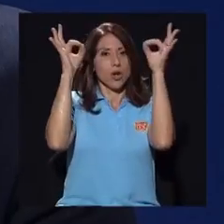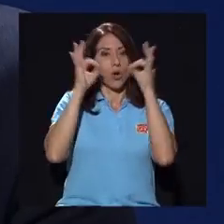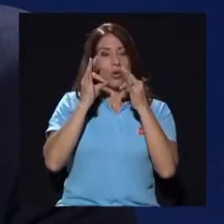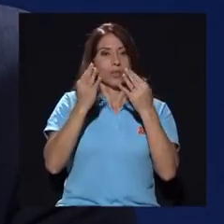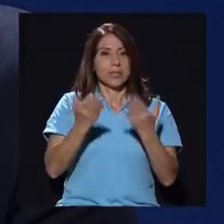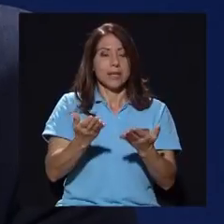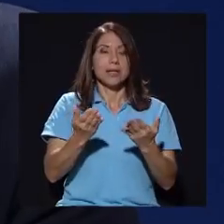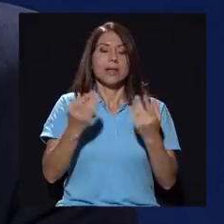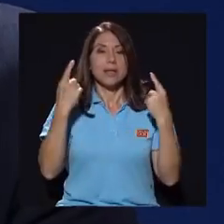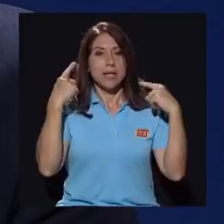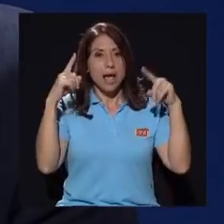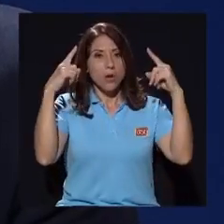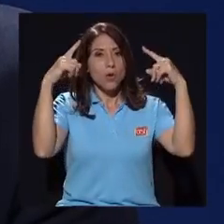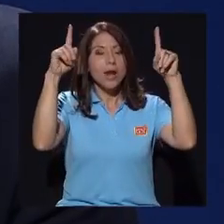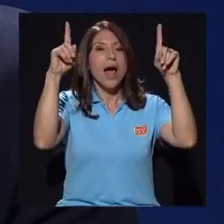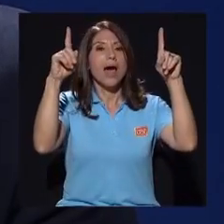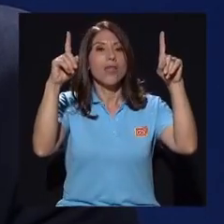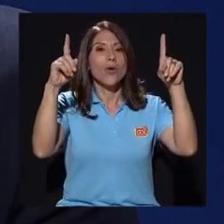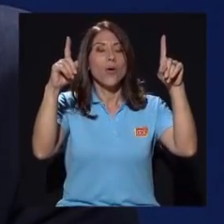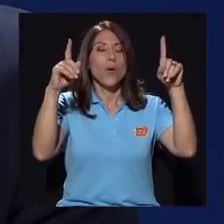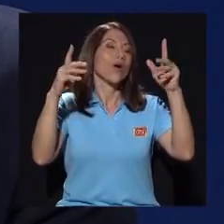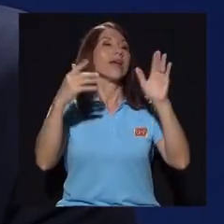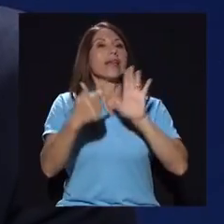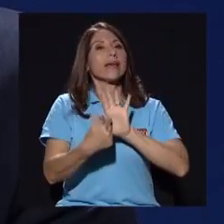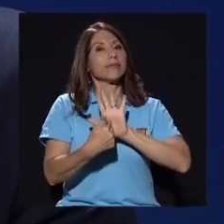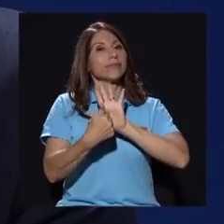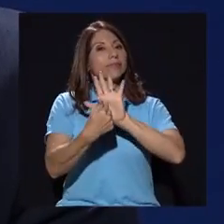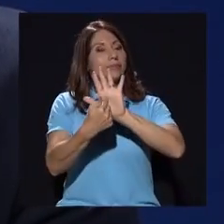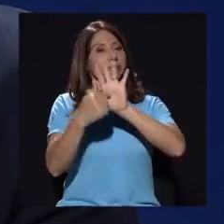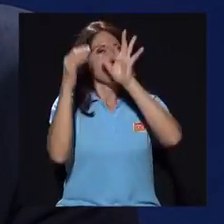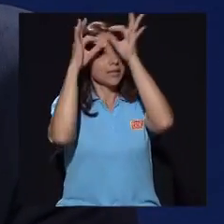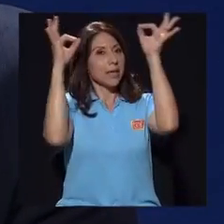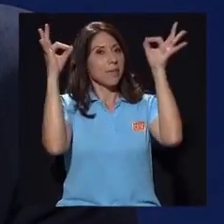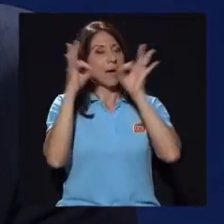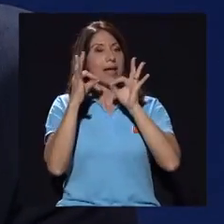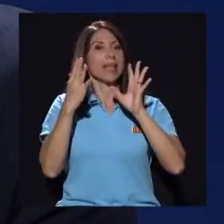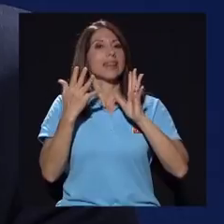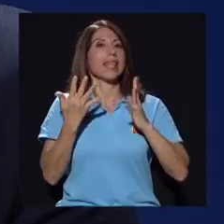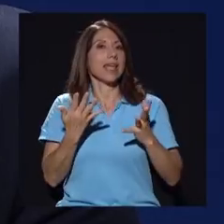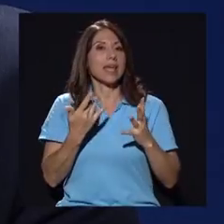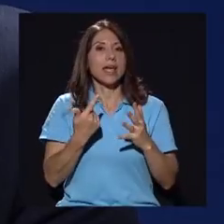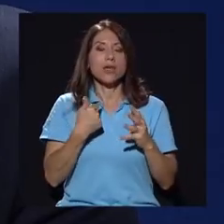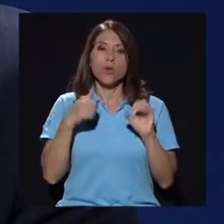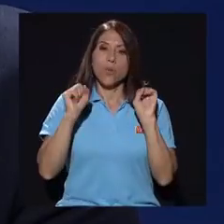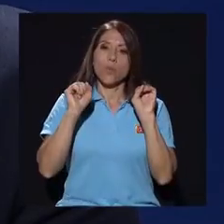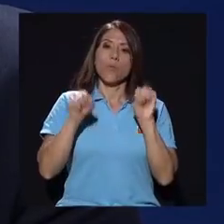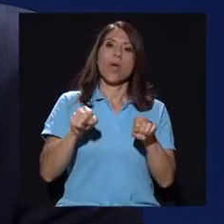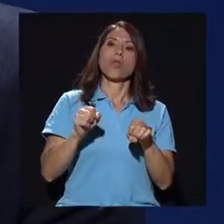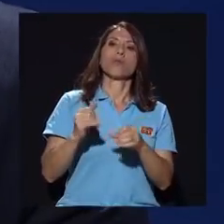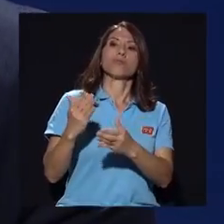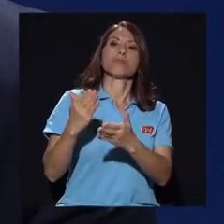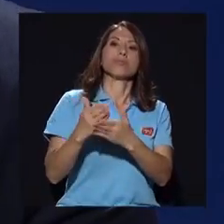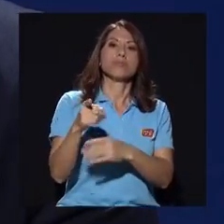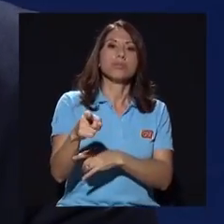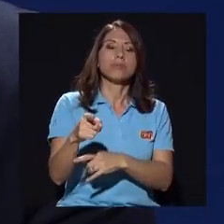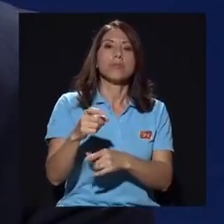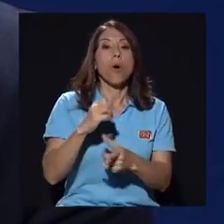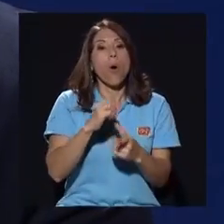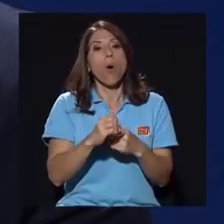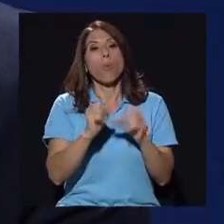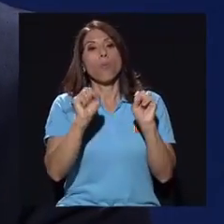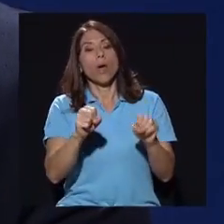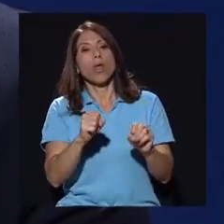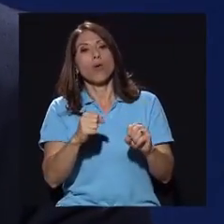que han logrado poner esa imagen de que puedo pararte o puedo